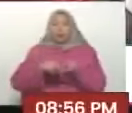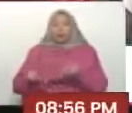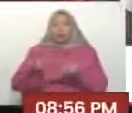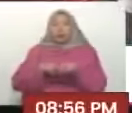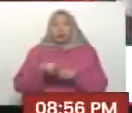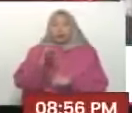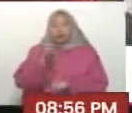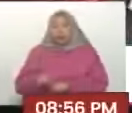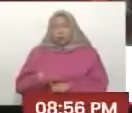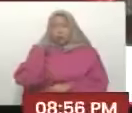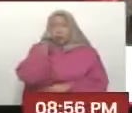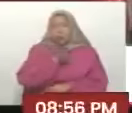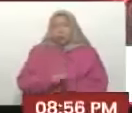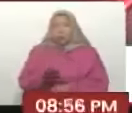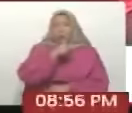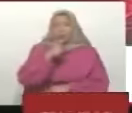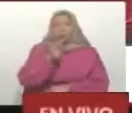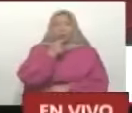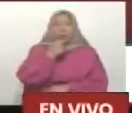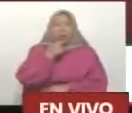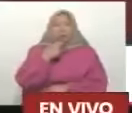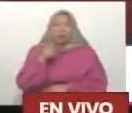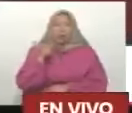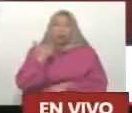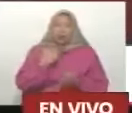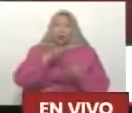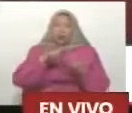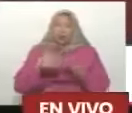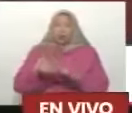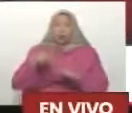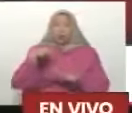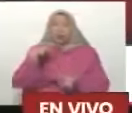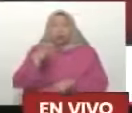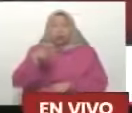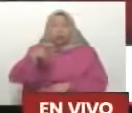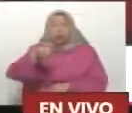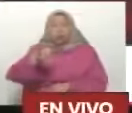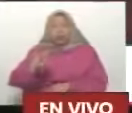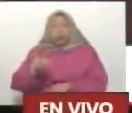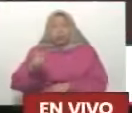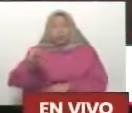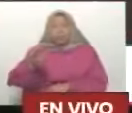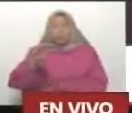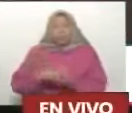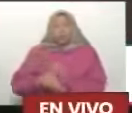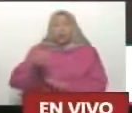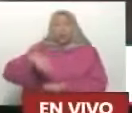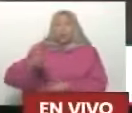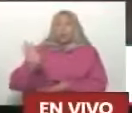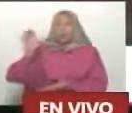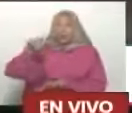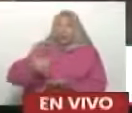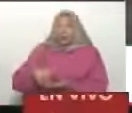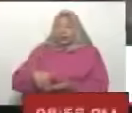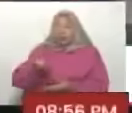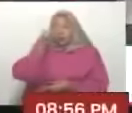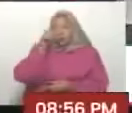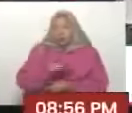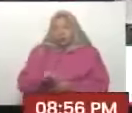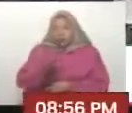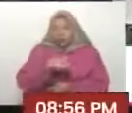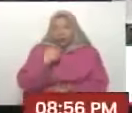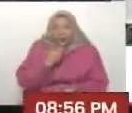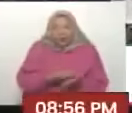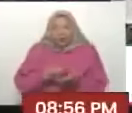niñas, de este pueblo maravilloso como es el pueblo de Chilimena, el municipio de Brión, el pueblo del Estado Miranda, aquí está su pueblo, presidente.